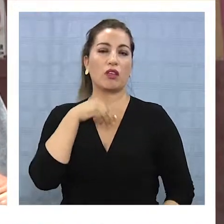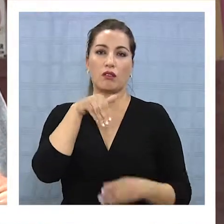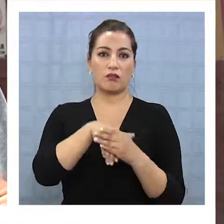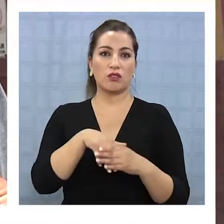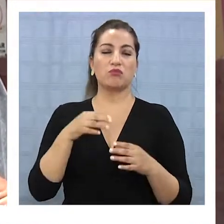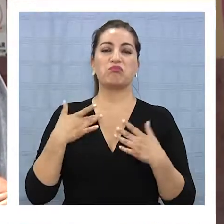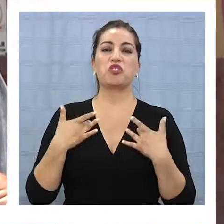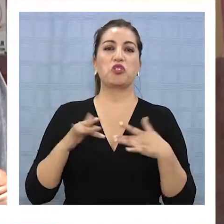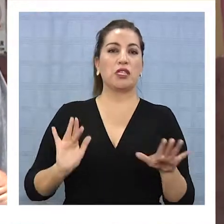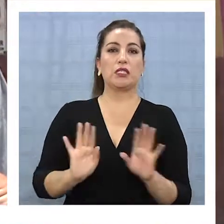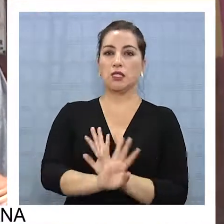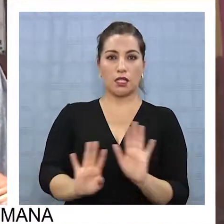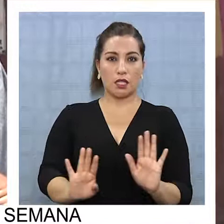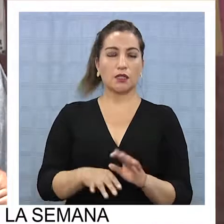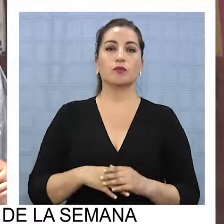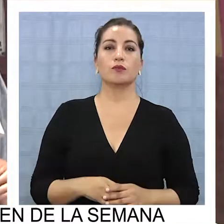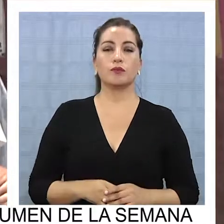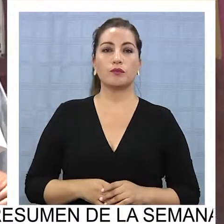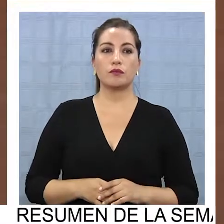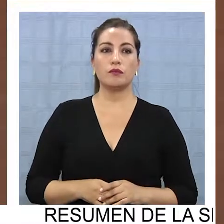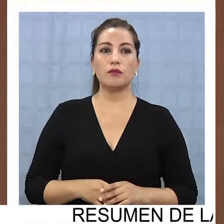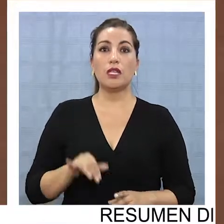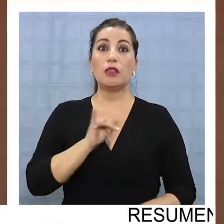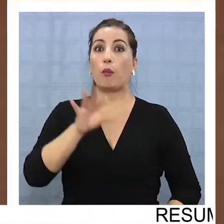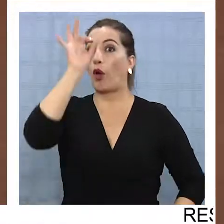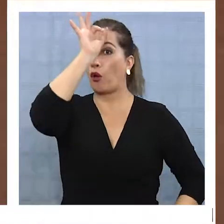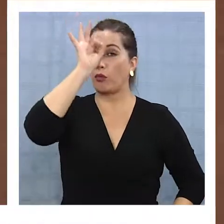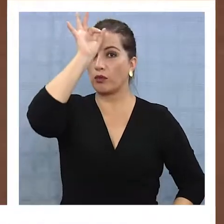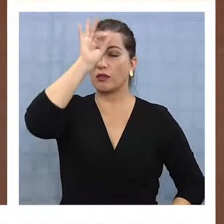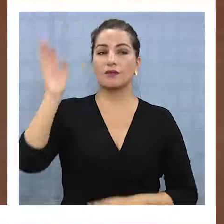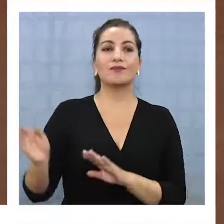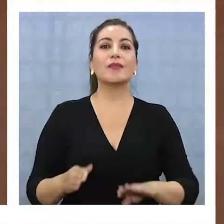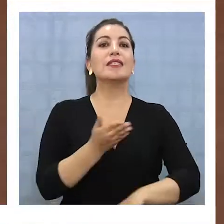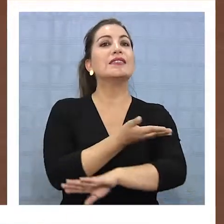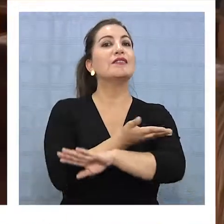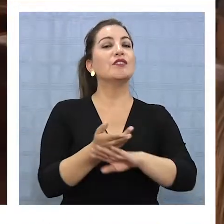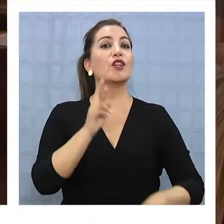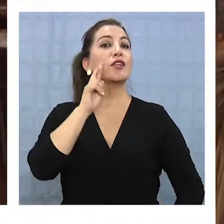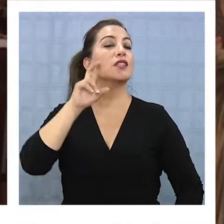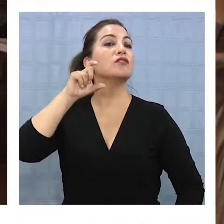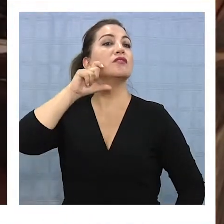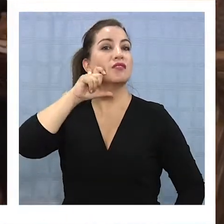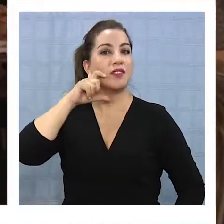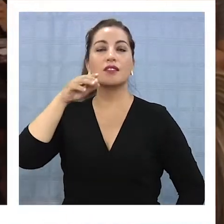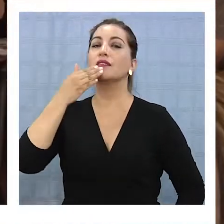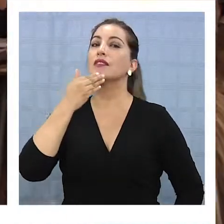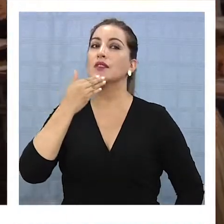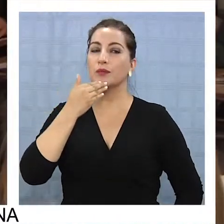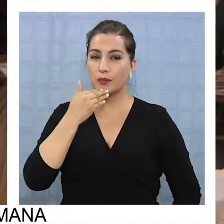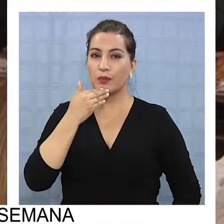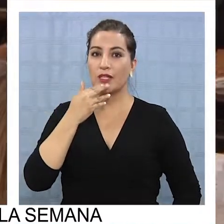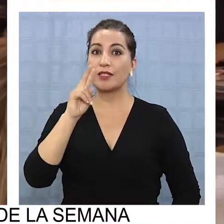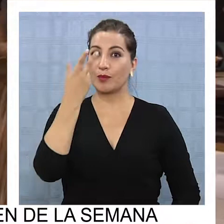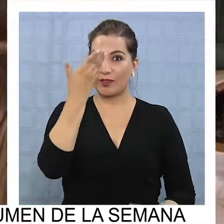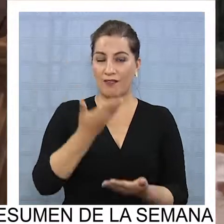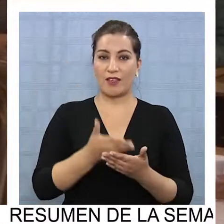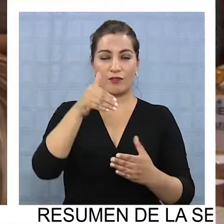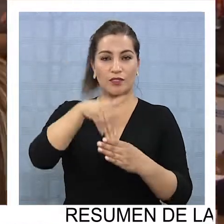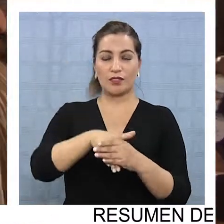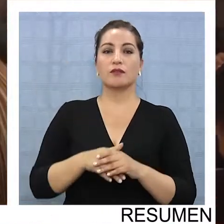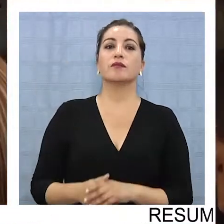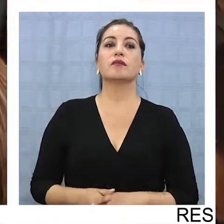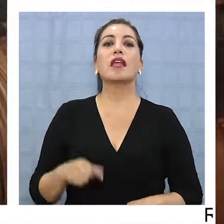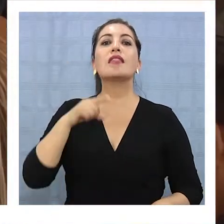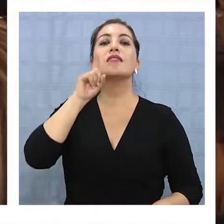no les interesa nada, después quieren opinar. Servicios como el registro civil serán parte del proceso de segunda vuelta. Tenemos